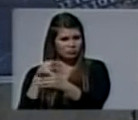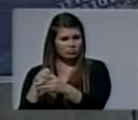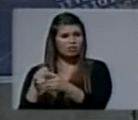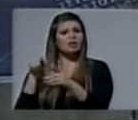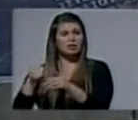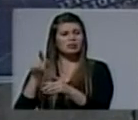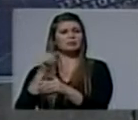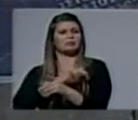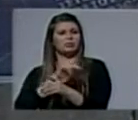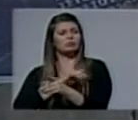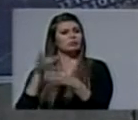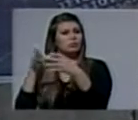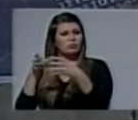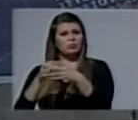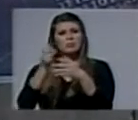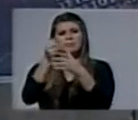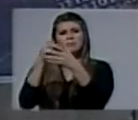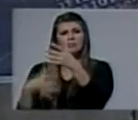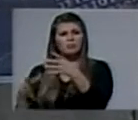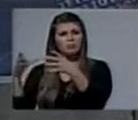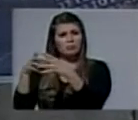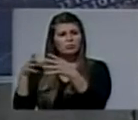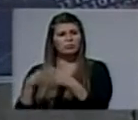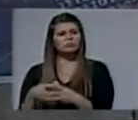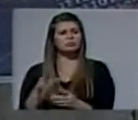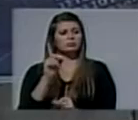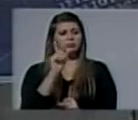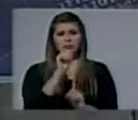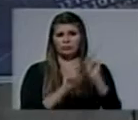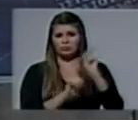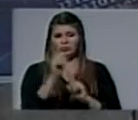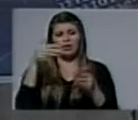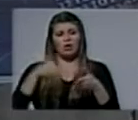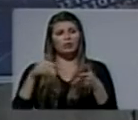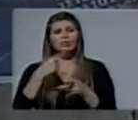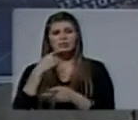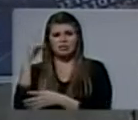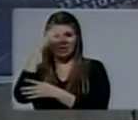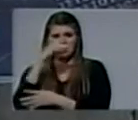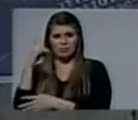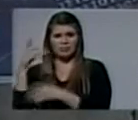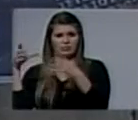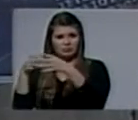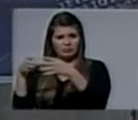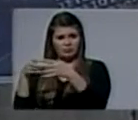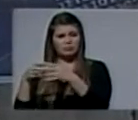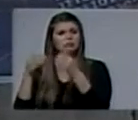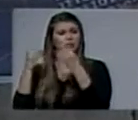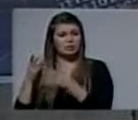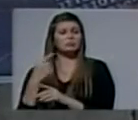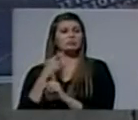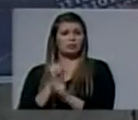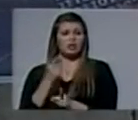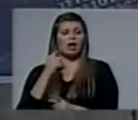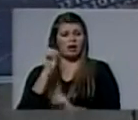Aquellas personas, miembros de la sociedad que tienen, como hoy se dice, capacidades especiales. Por supuesto